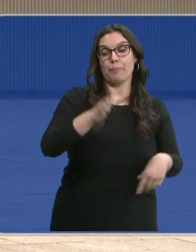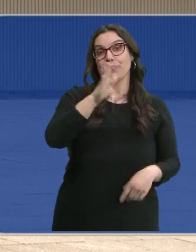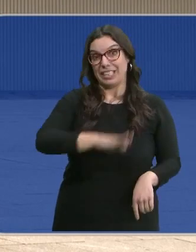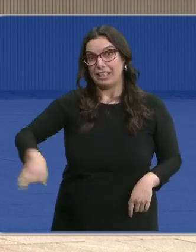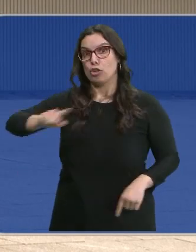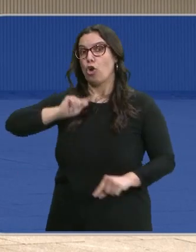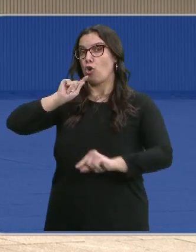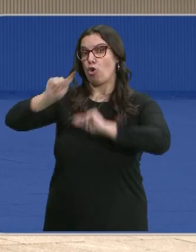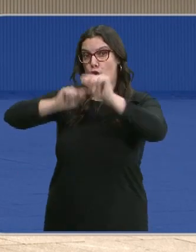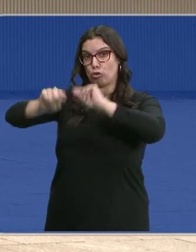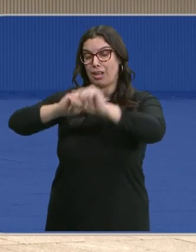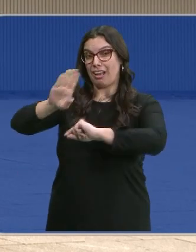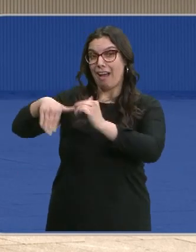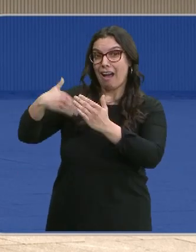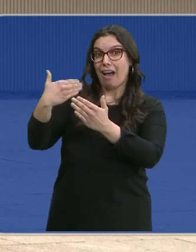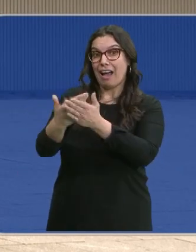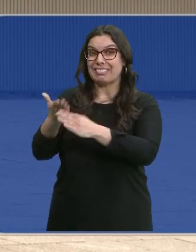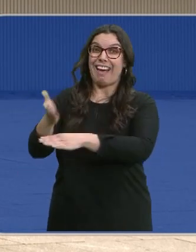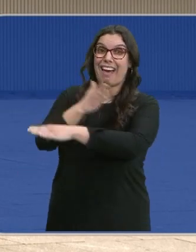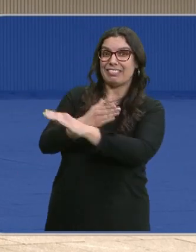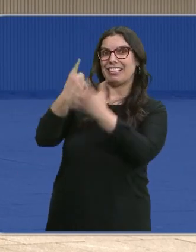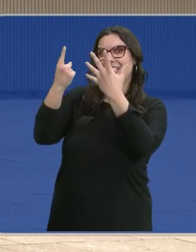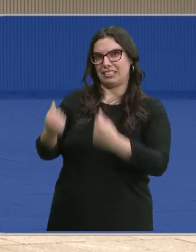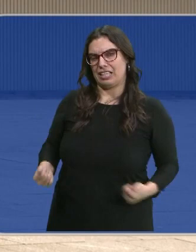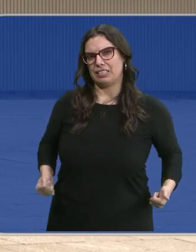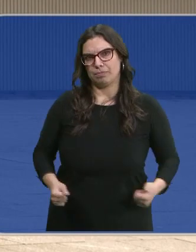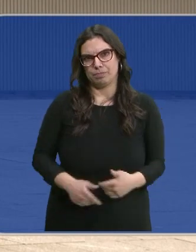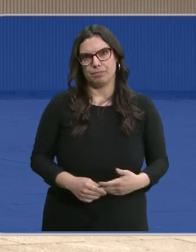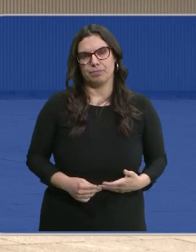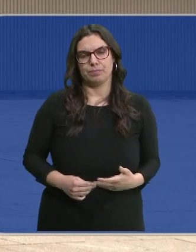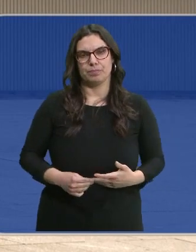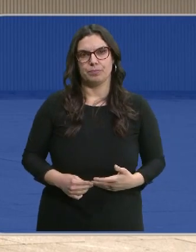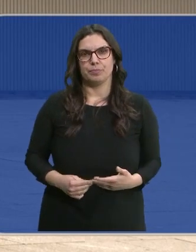ellos pueden contagiar hasta seis días antes de tener los síntomas.